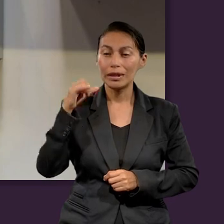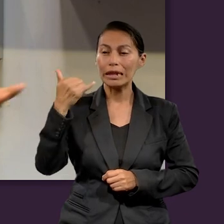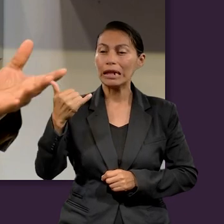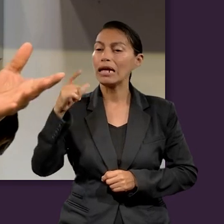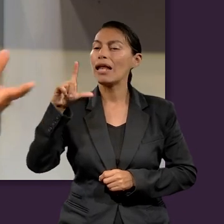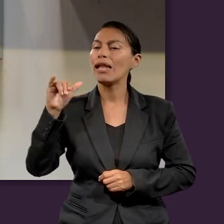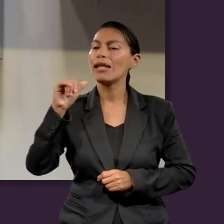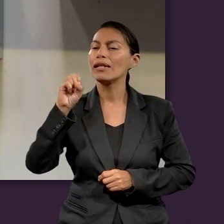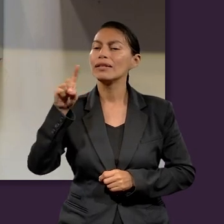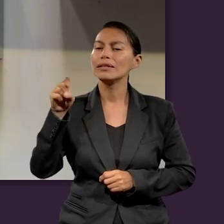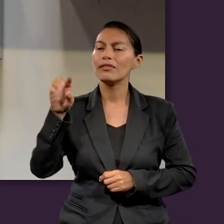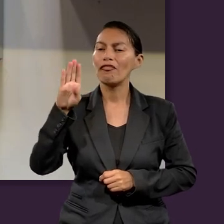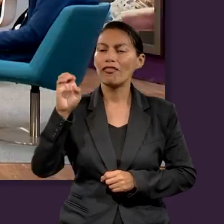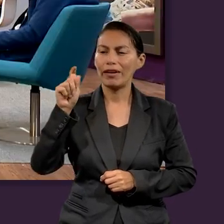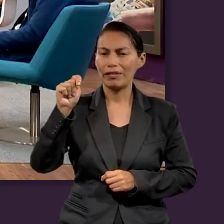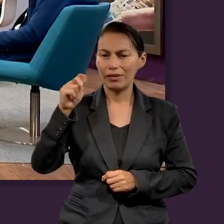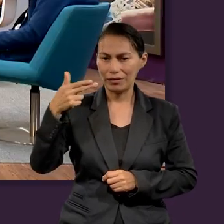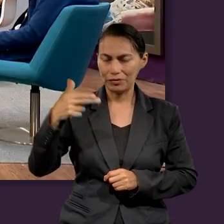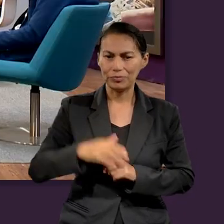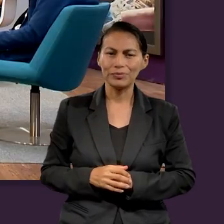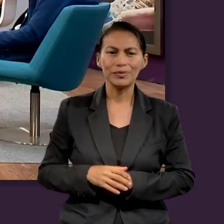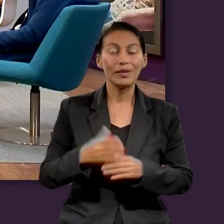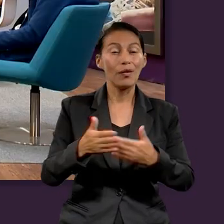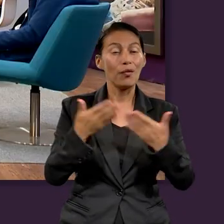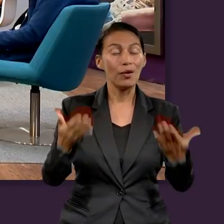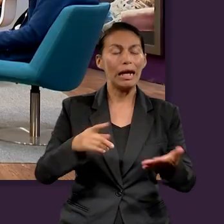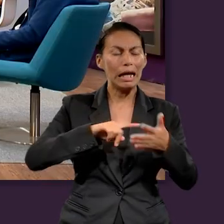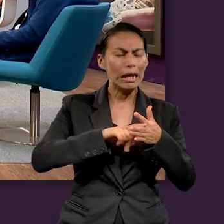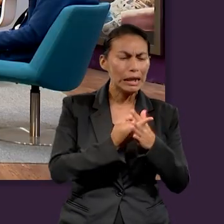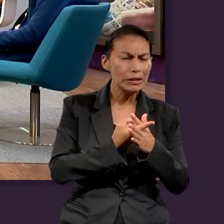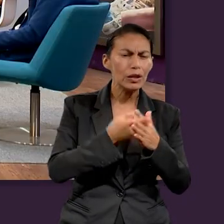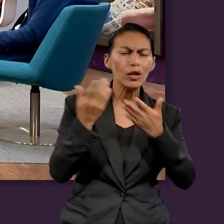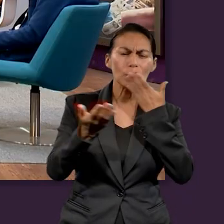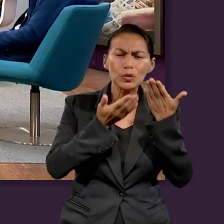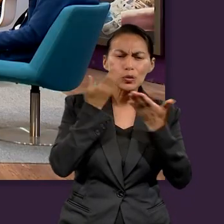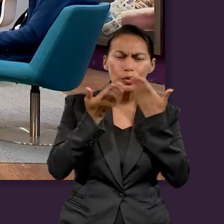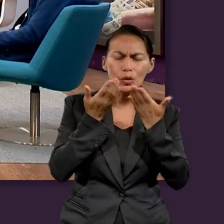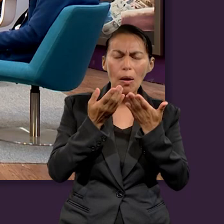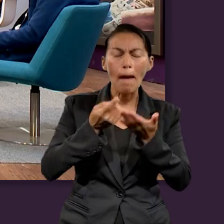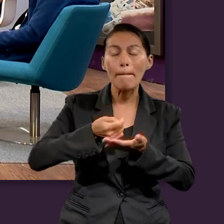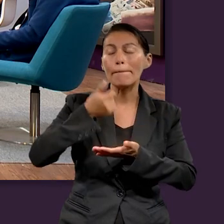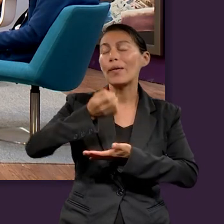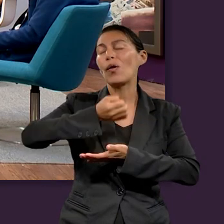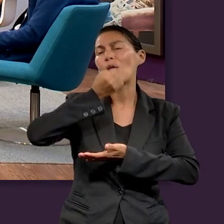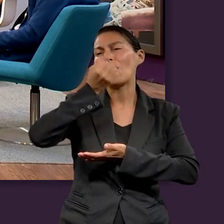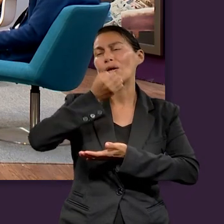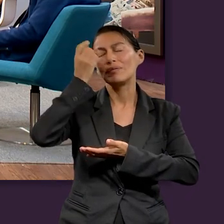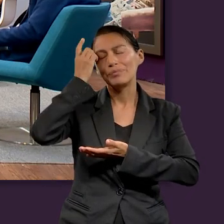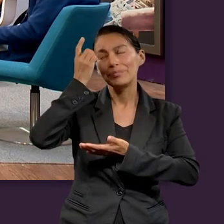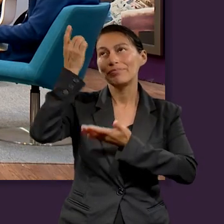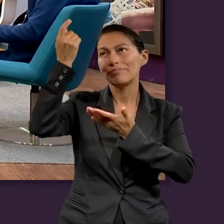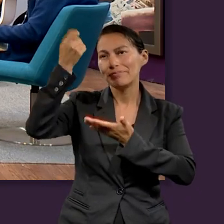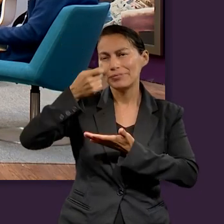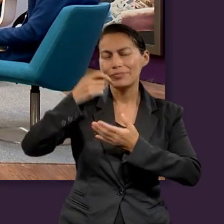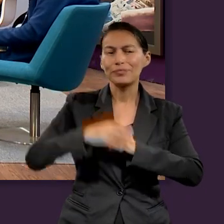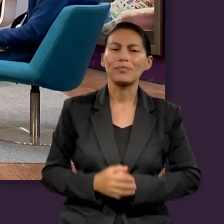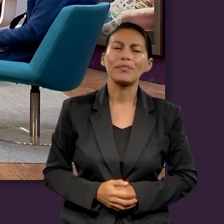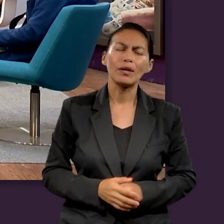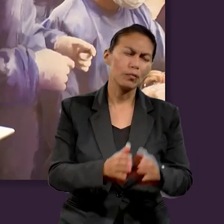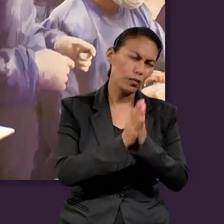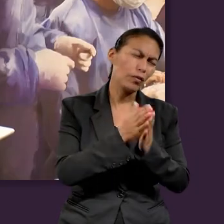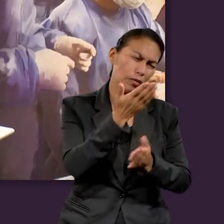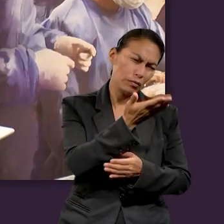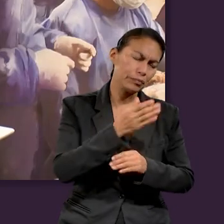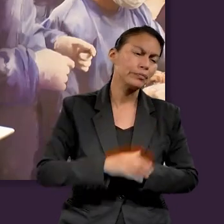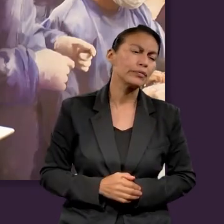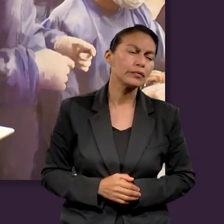Muy bien, bueno, pues vamos a empezar nuestro estudio y siempre lo hacemos pidiendo la dirección de Dios. Por favor, Esmeralda.